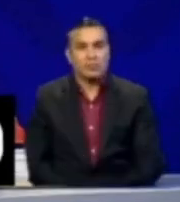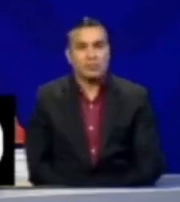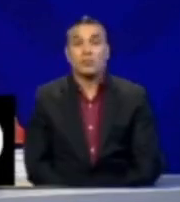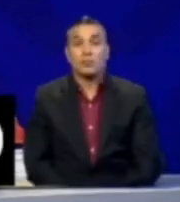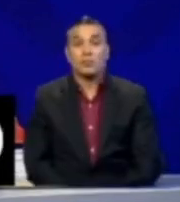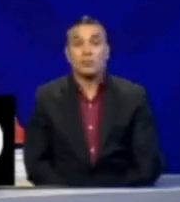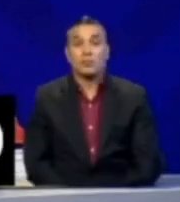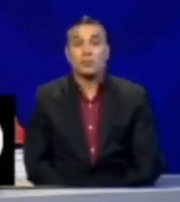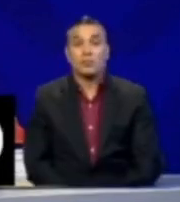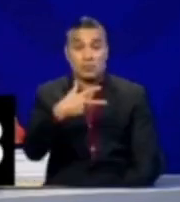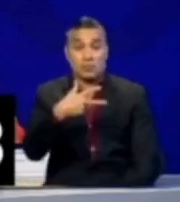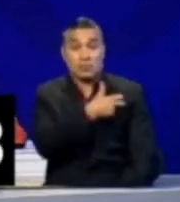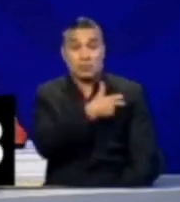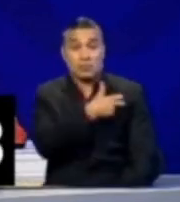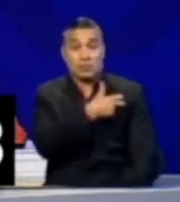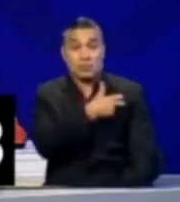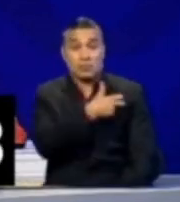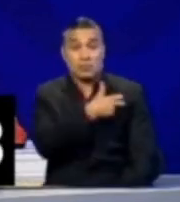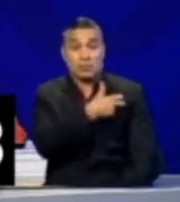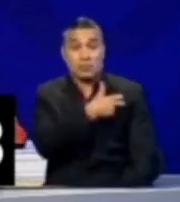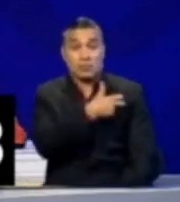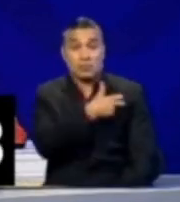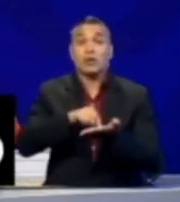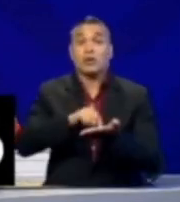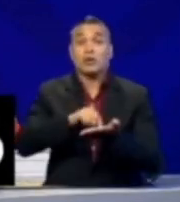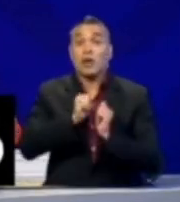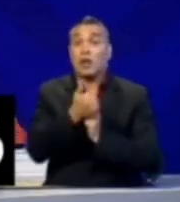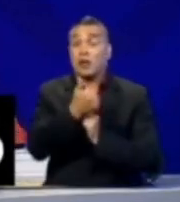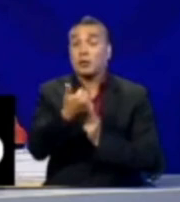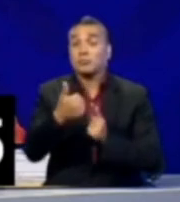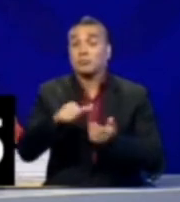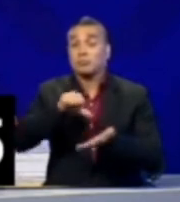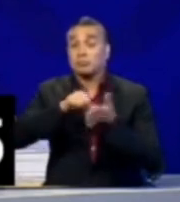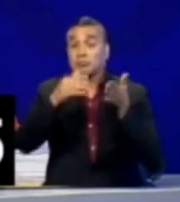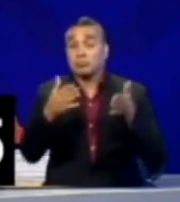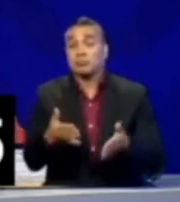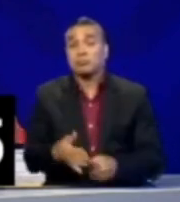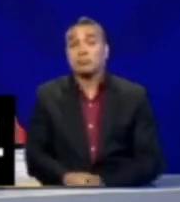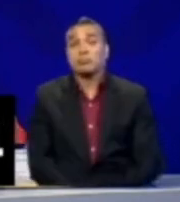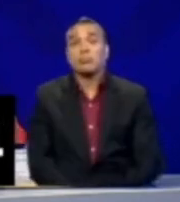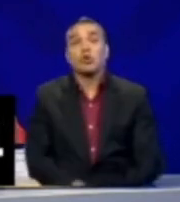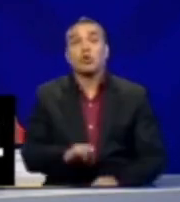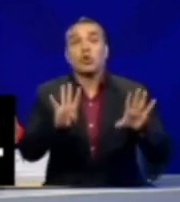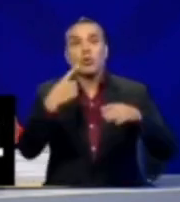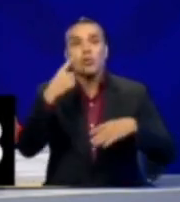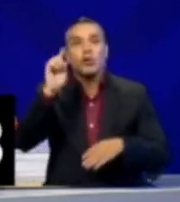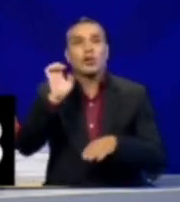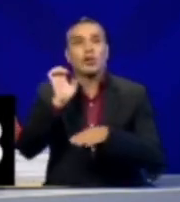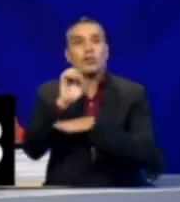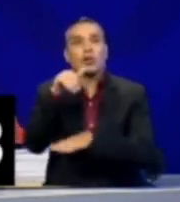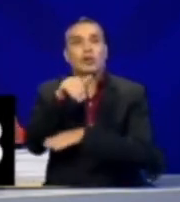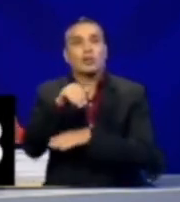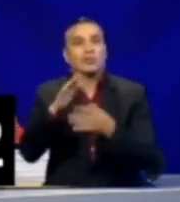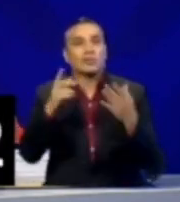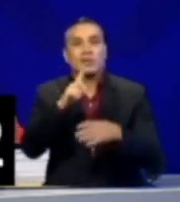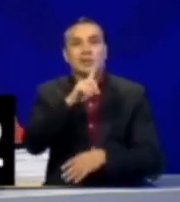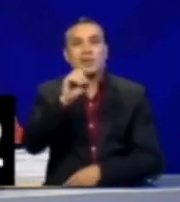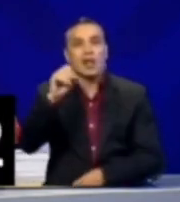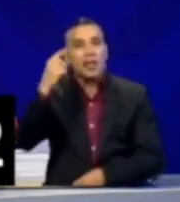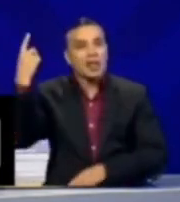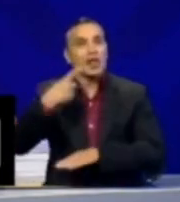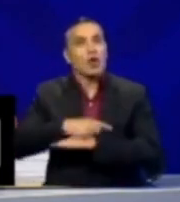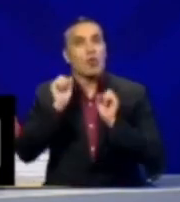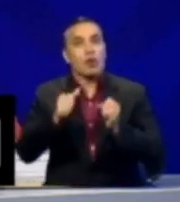50 vacunados promedio por centro, llegamos a 9 millones de ecuatorianos en los primeros 100 días.